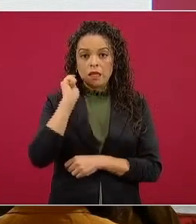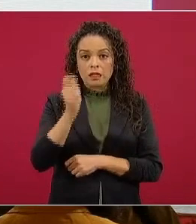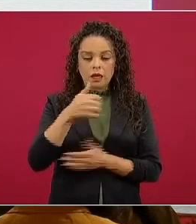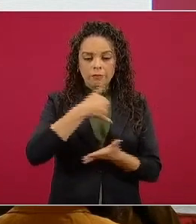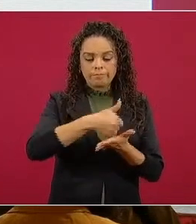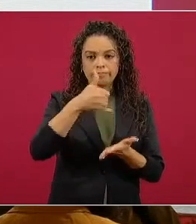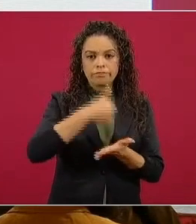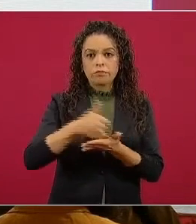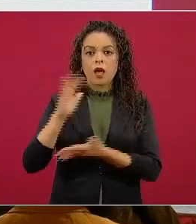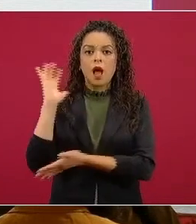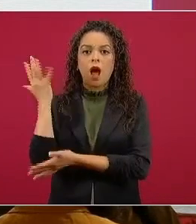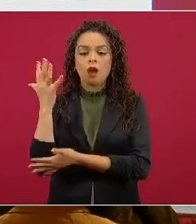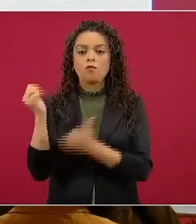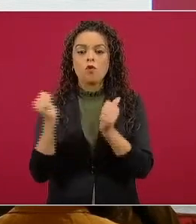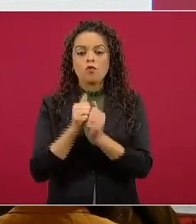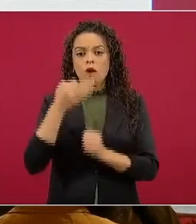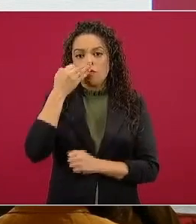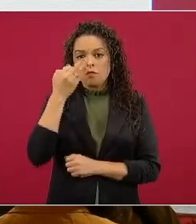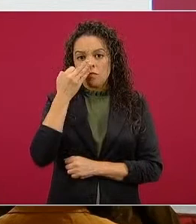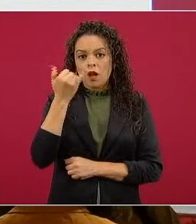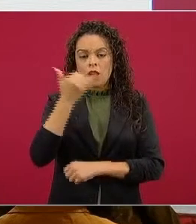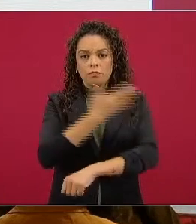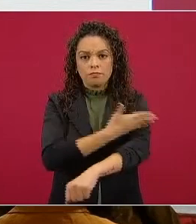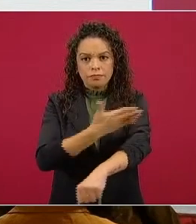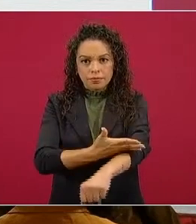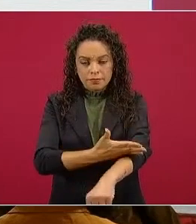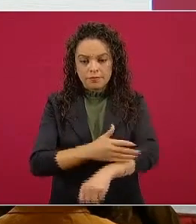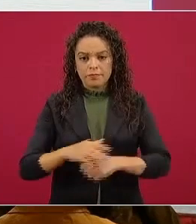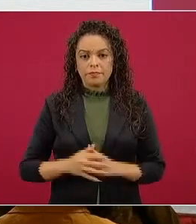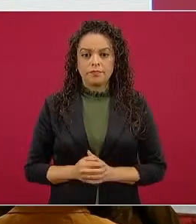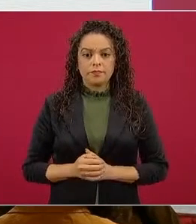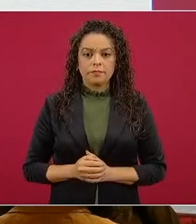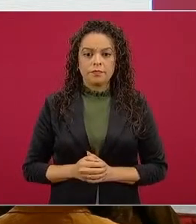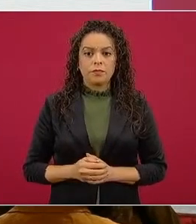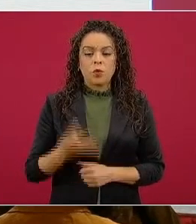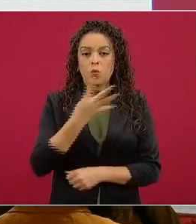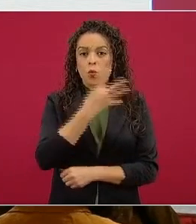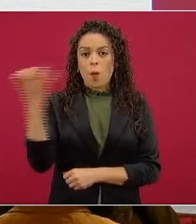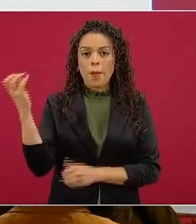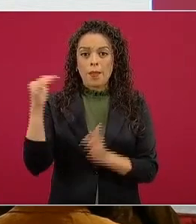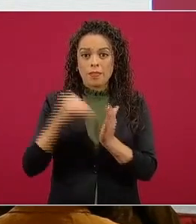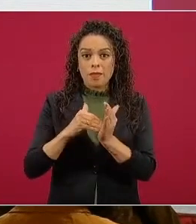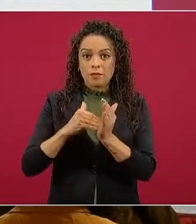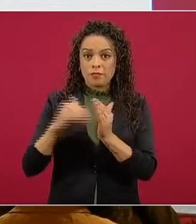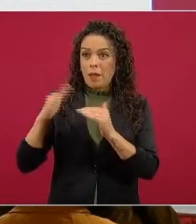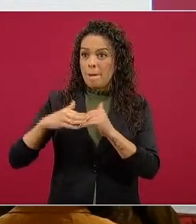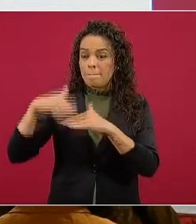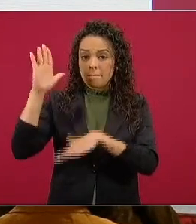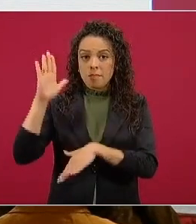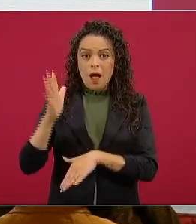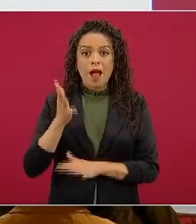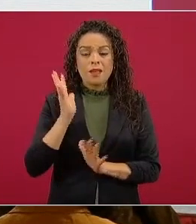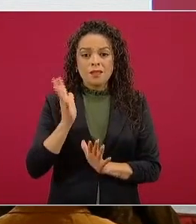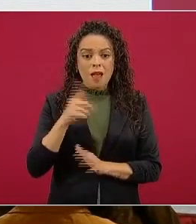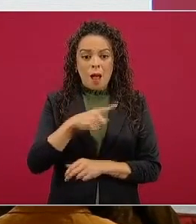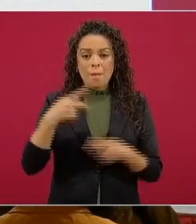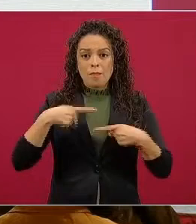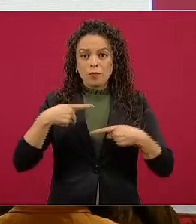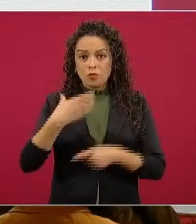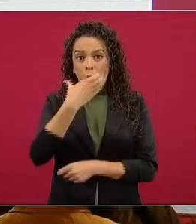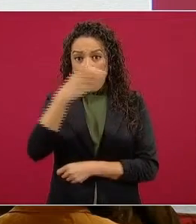Cumplido, están trabajando más de 400 mil campesinos